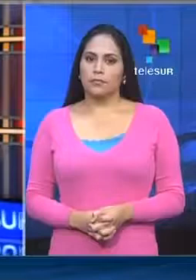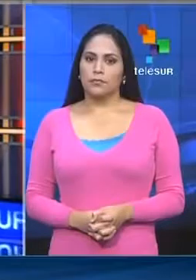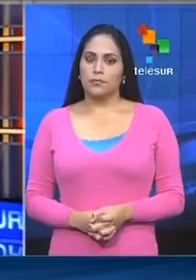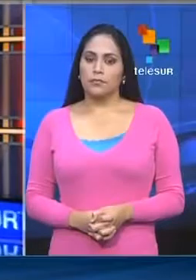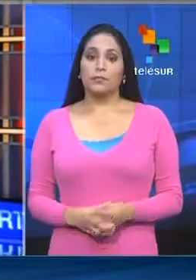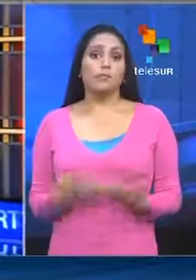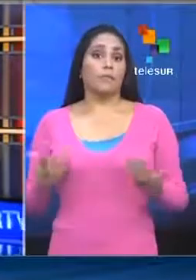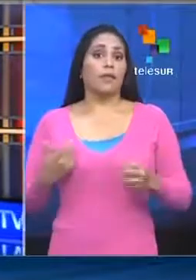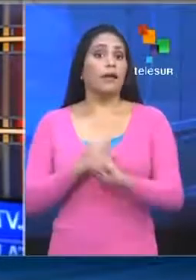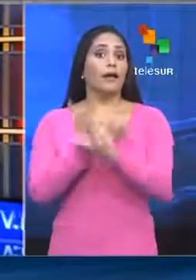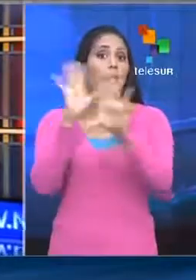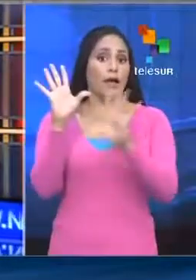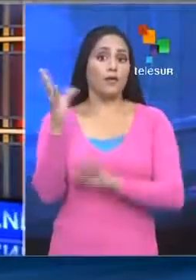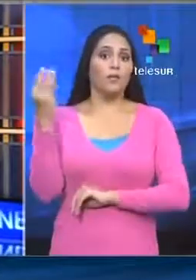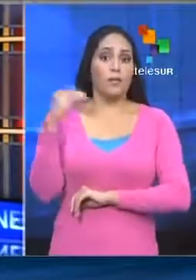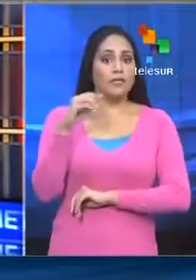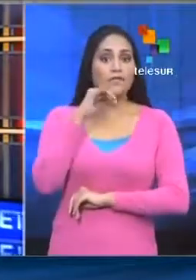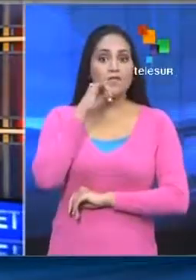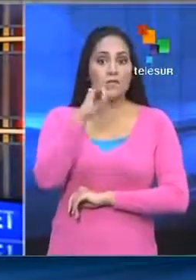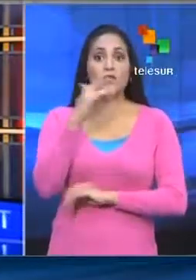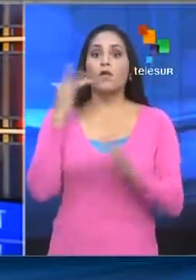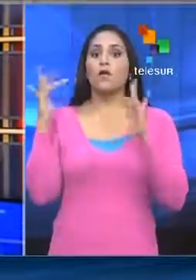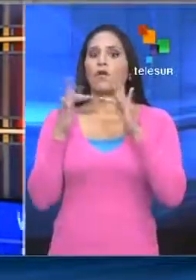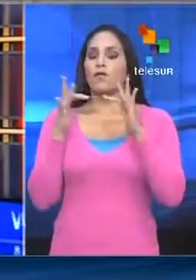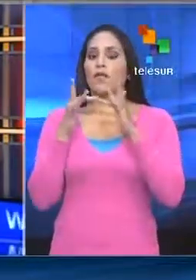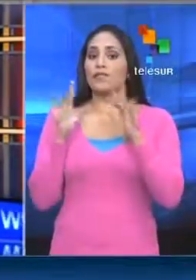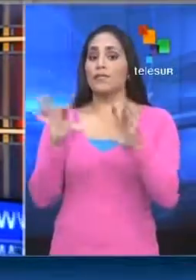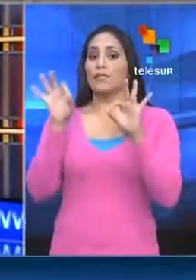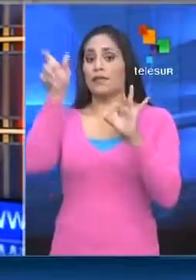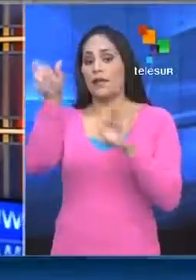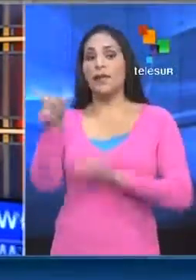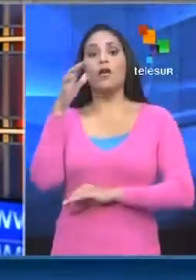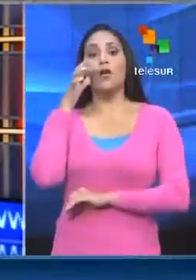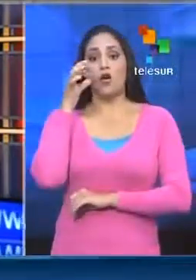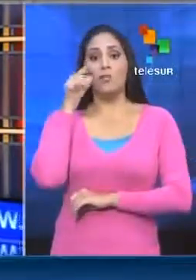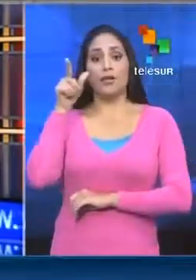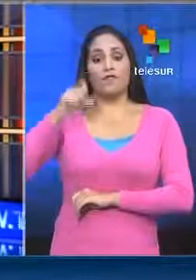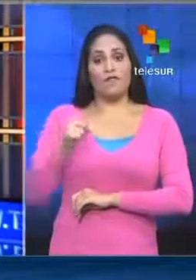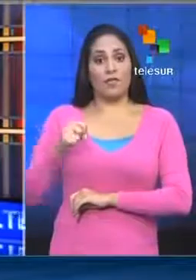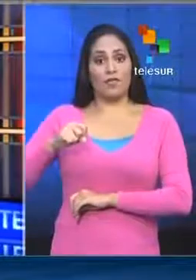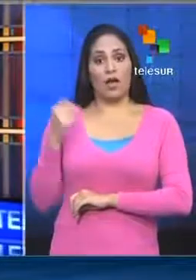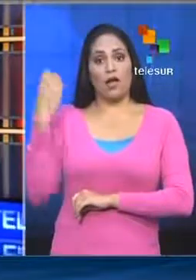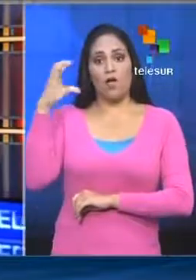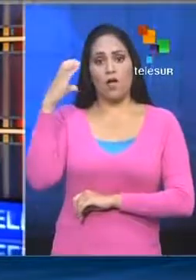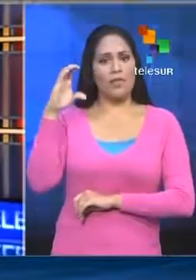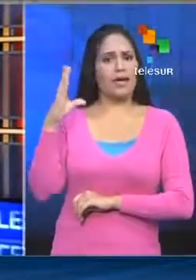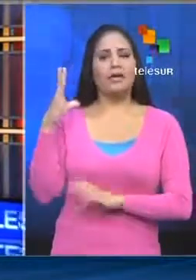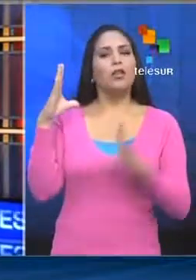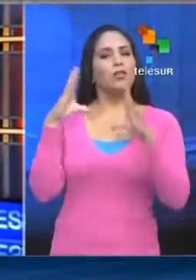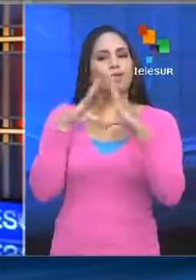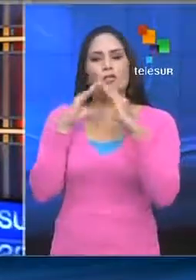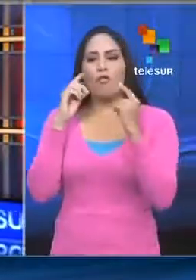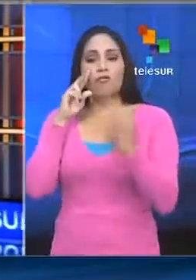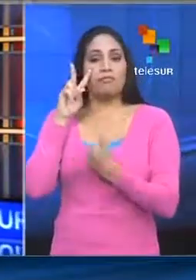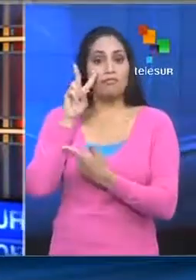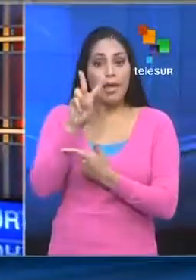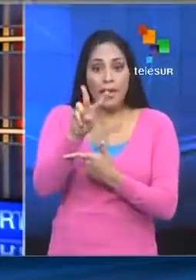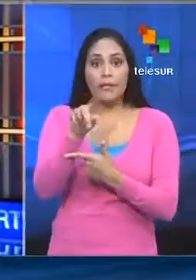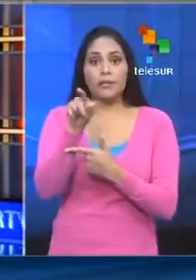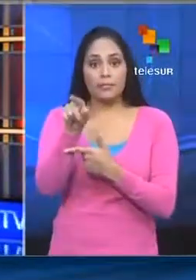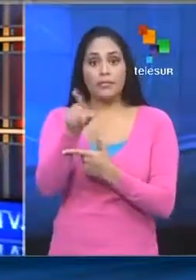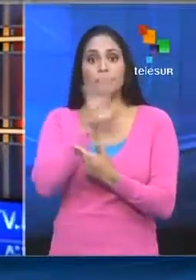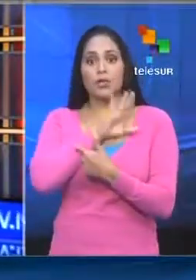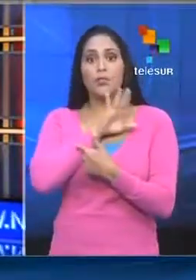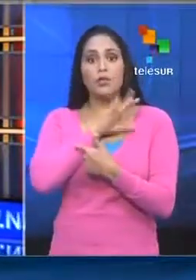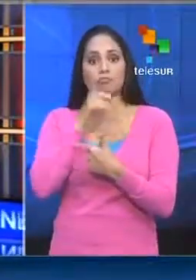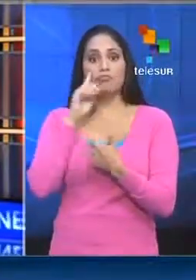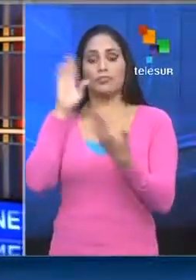Y para ampliar esta información tenemos a nuestro corresponsal Milton Henao desde Bogotá que está siguiendo de cerca estos acontecimientos.